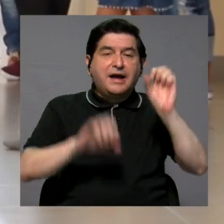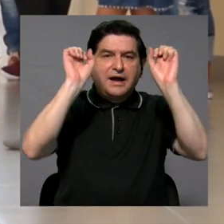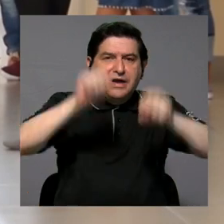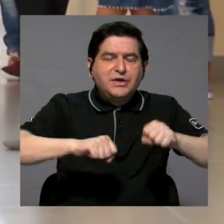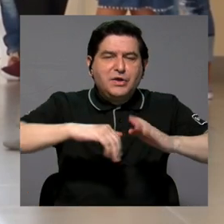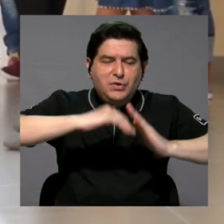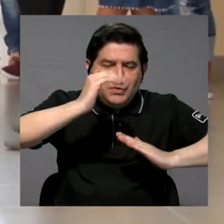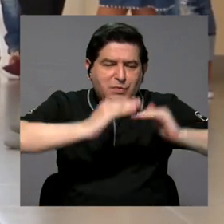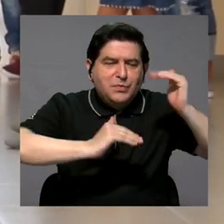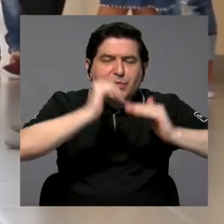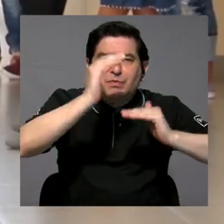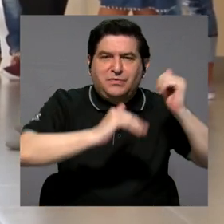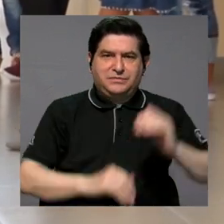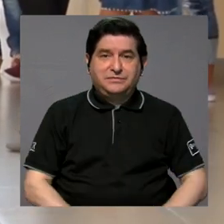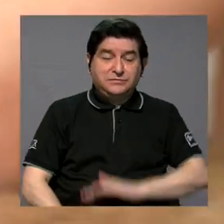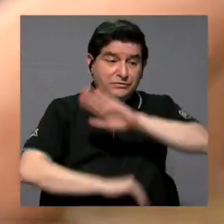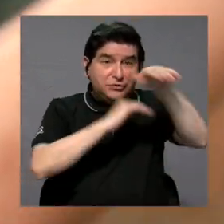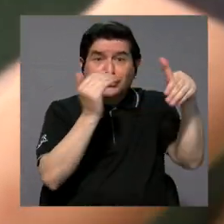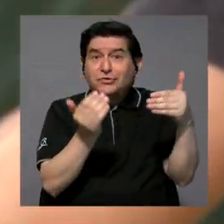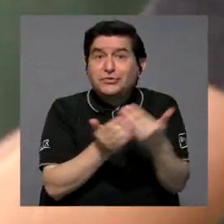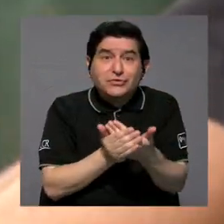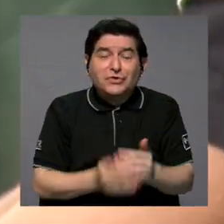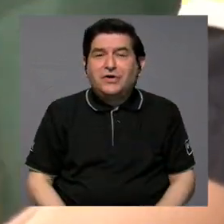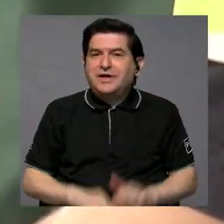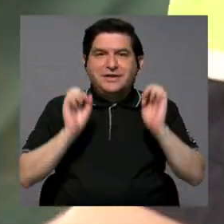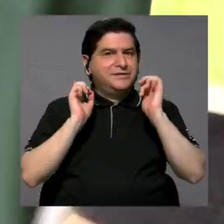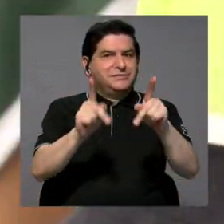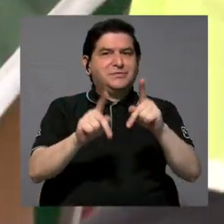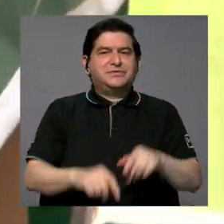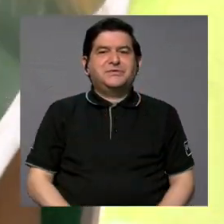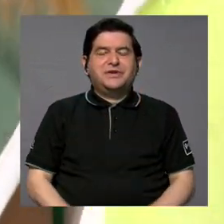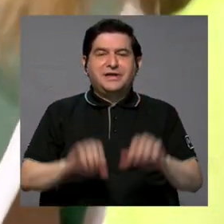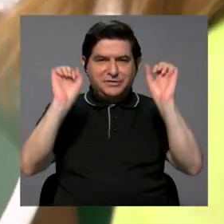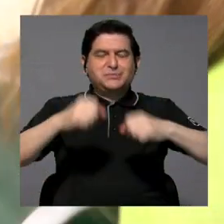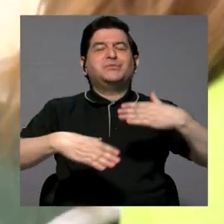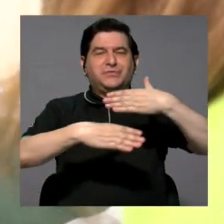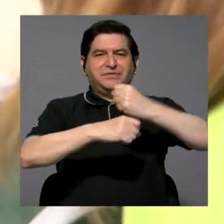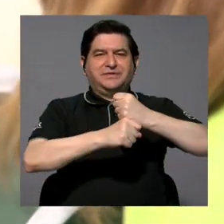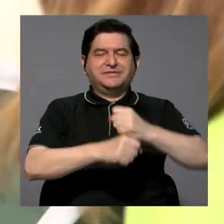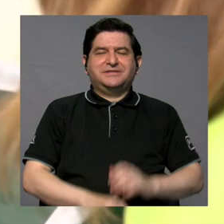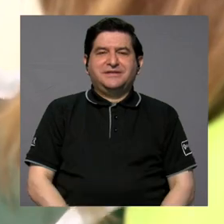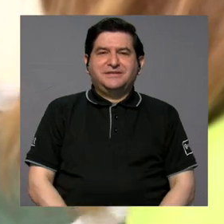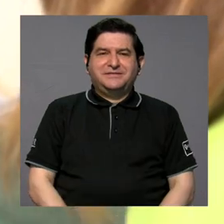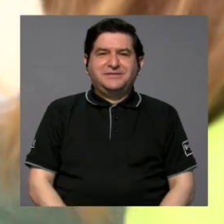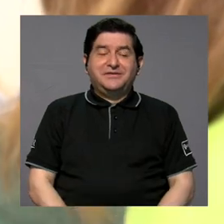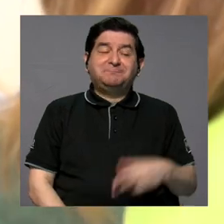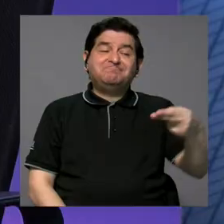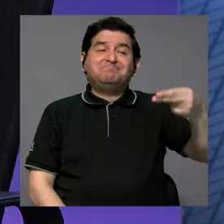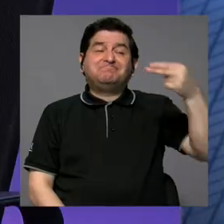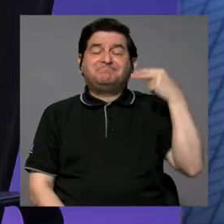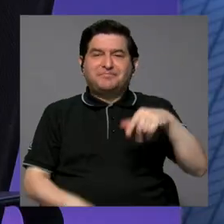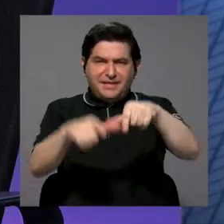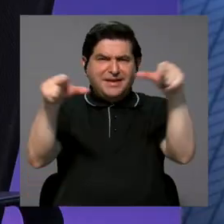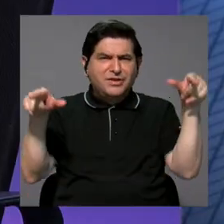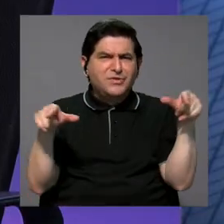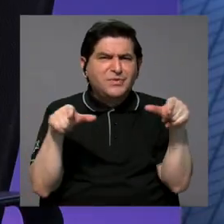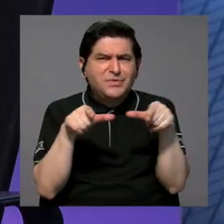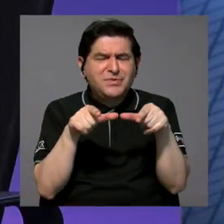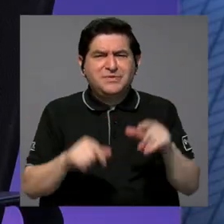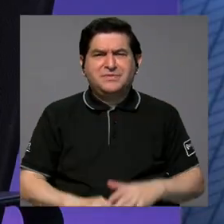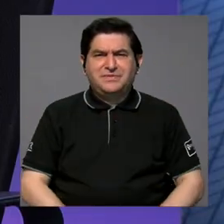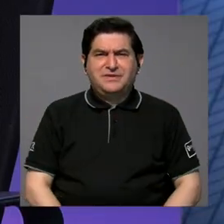construir, teníamos todos los números para poder sacarnos la rifa. Y pues es un poco la historia, este terreno era